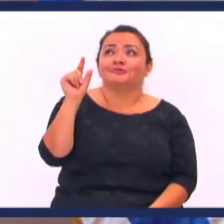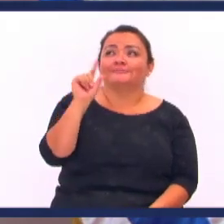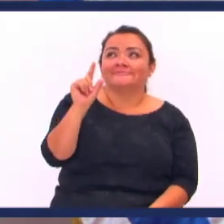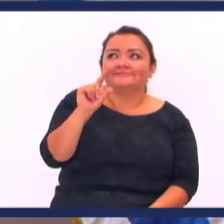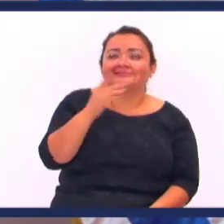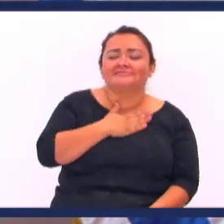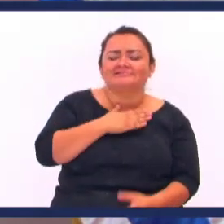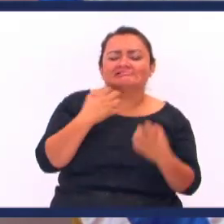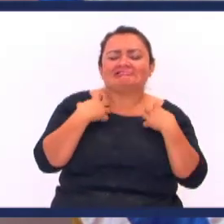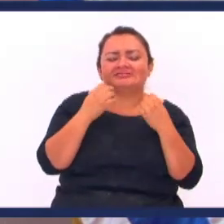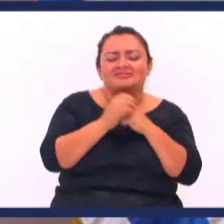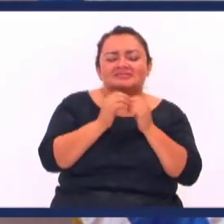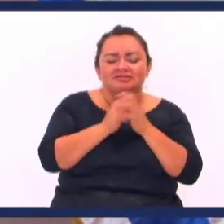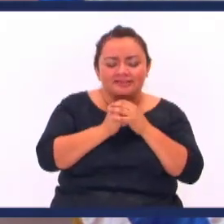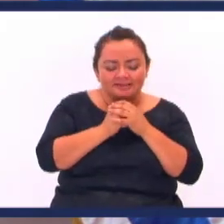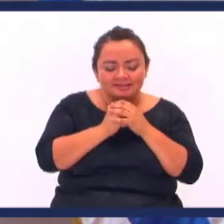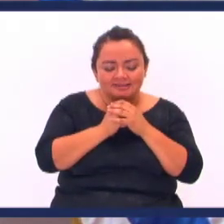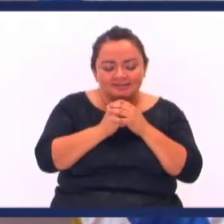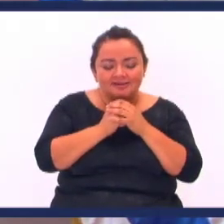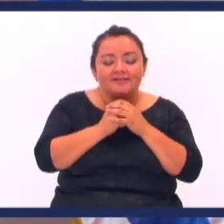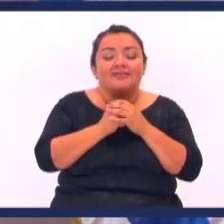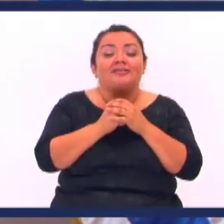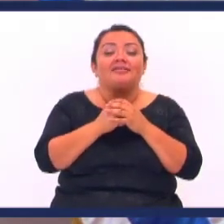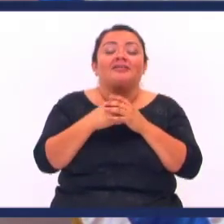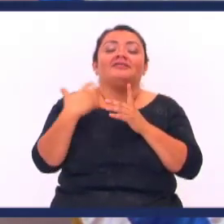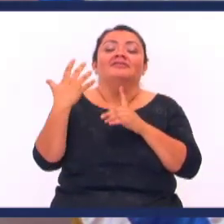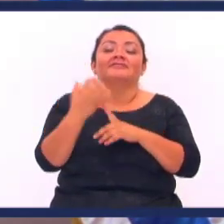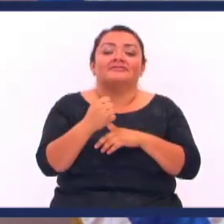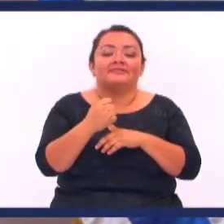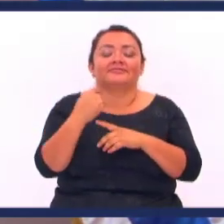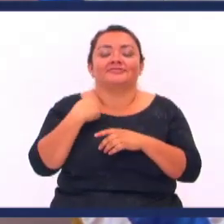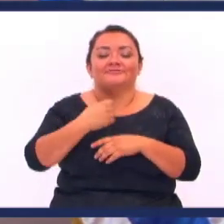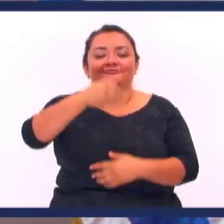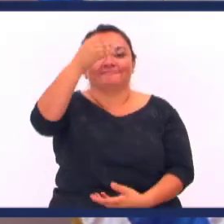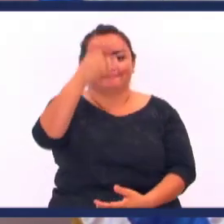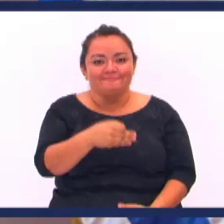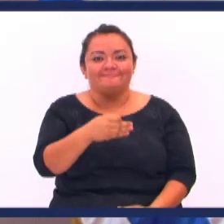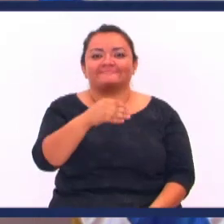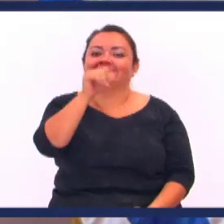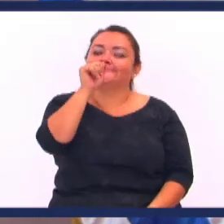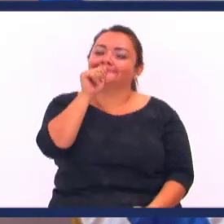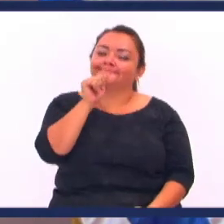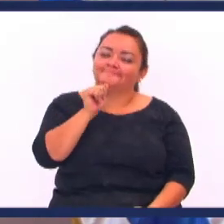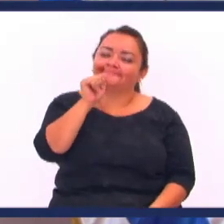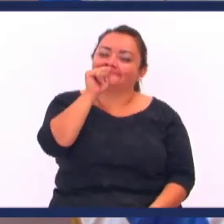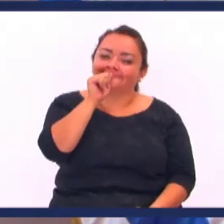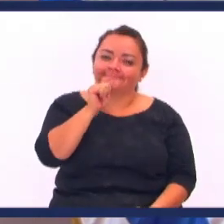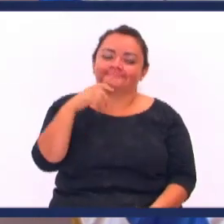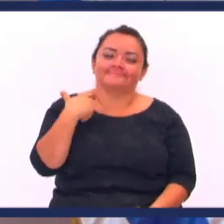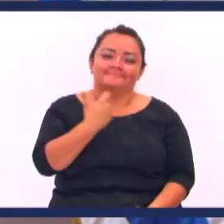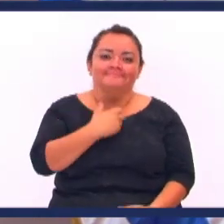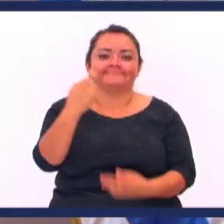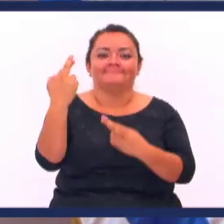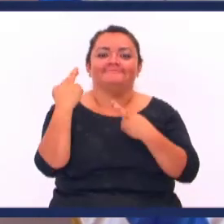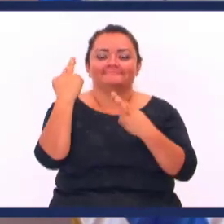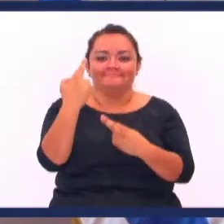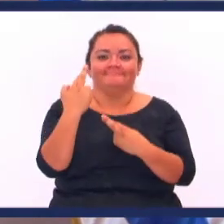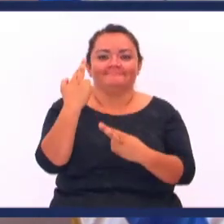La tribulación Para formar nuestro carácter Nuestra paciencia Nuestra esperanza